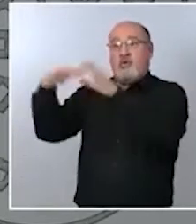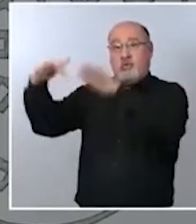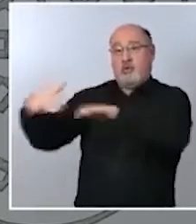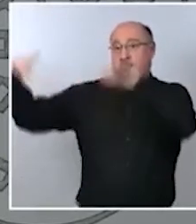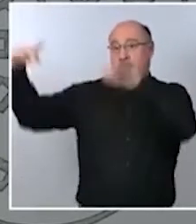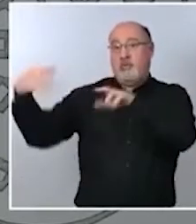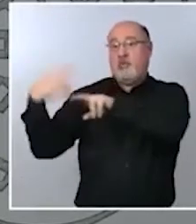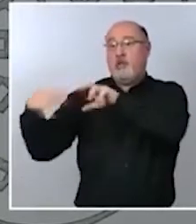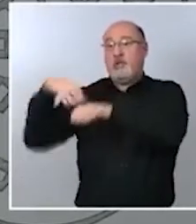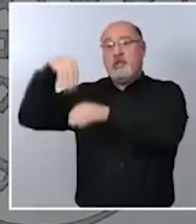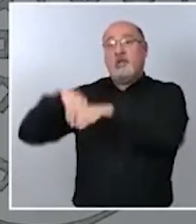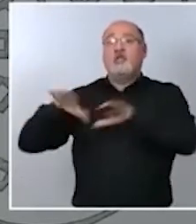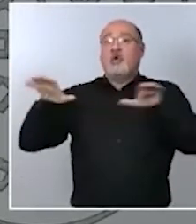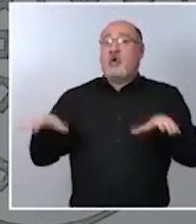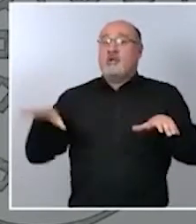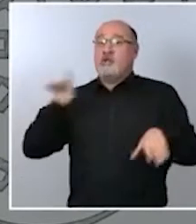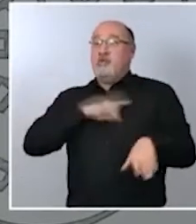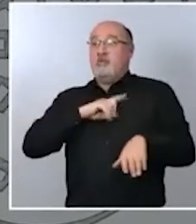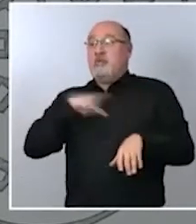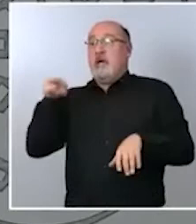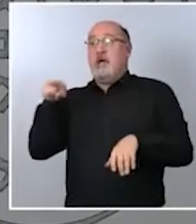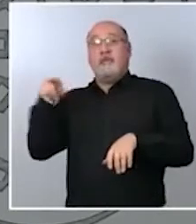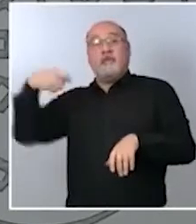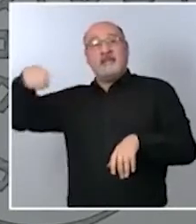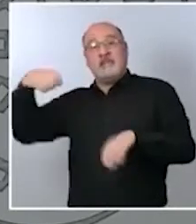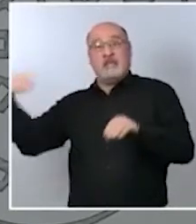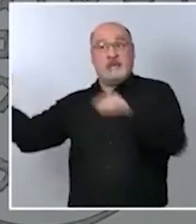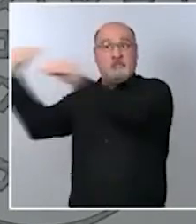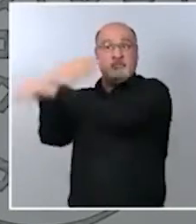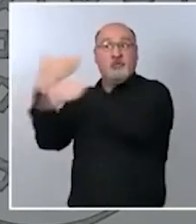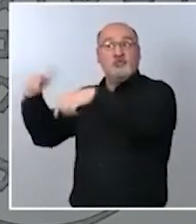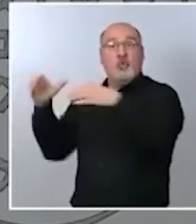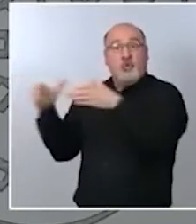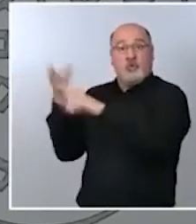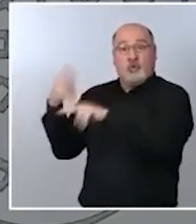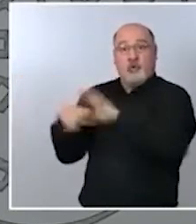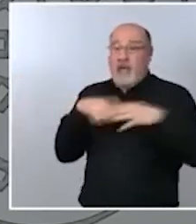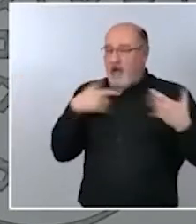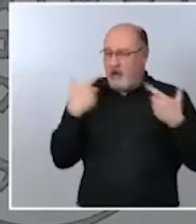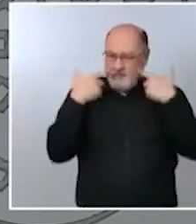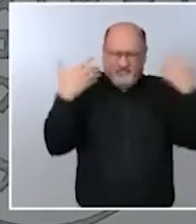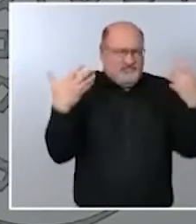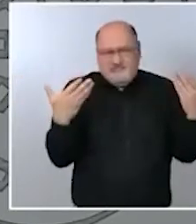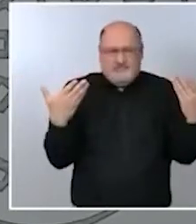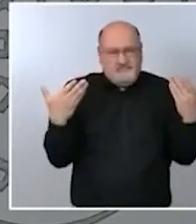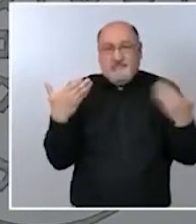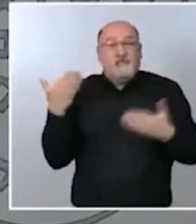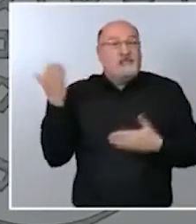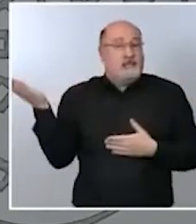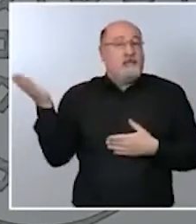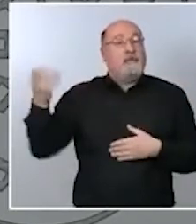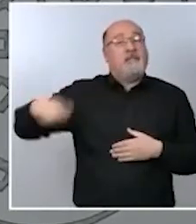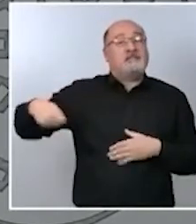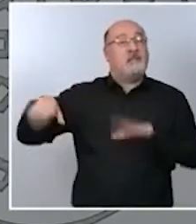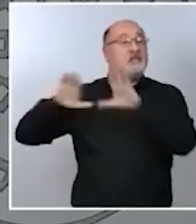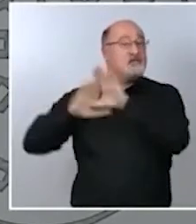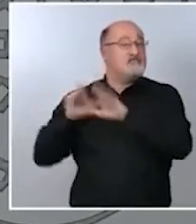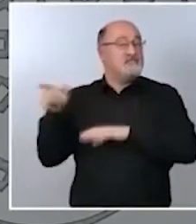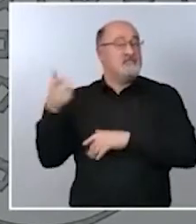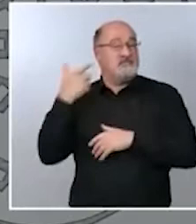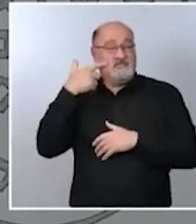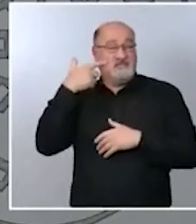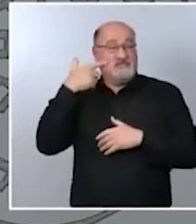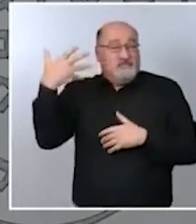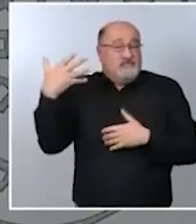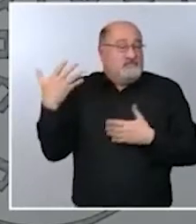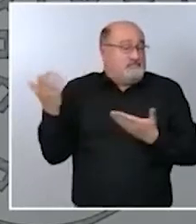pero a estas alturas yo creo que queda muy evidente que en concreto la presidenta de la Comunidad de Madrid utiliza